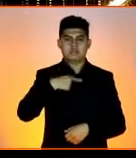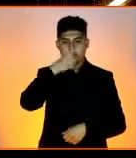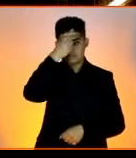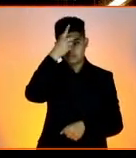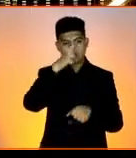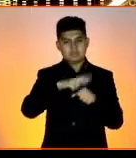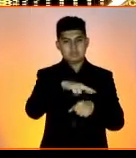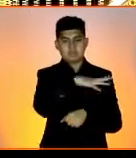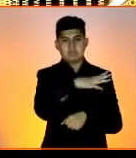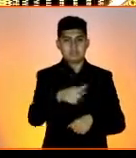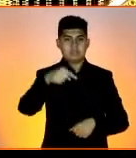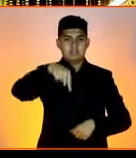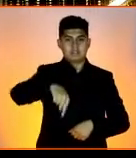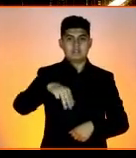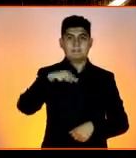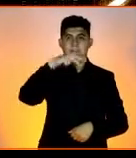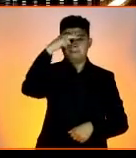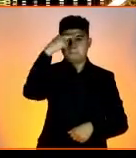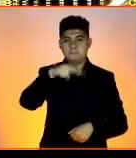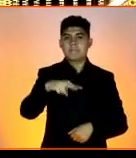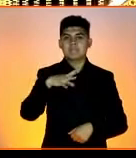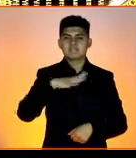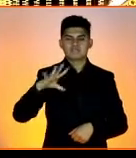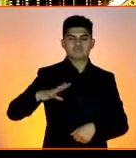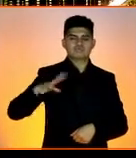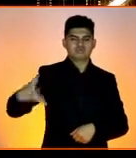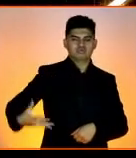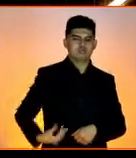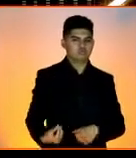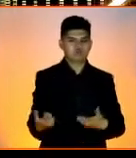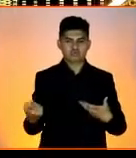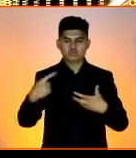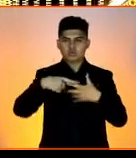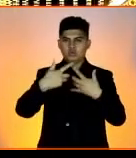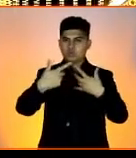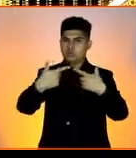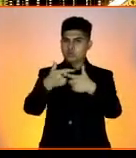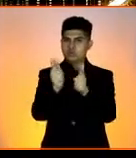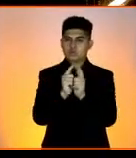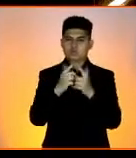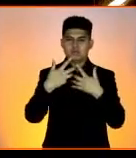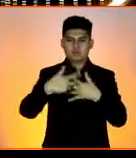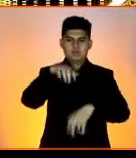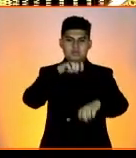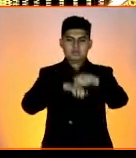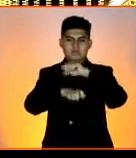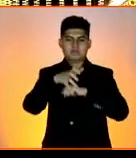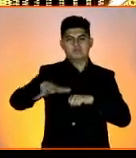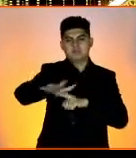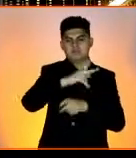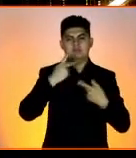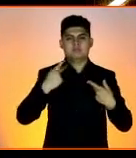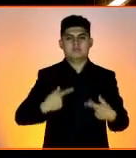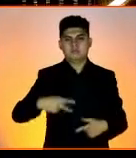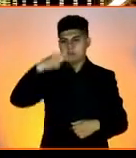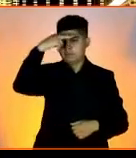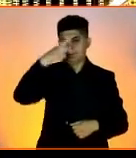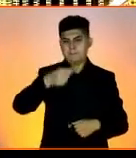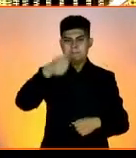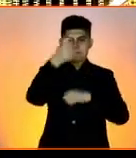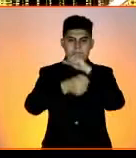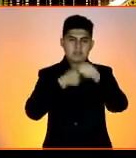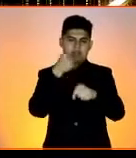general de Epson de México. Estamos muy orgullosos de ser parte del grupo de Empresa Socialmente Responsable de México. Es nuestro primer año.